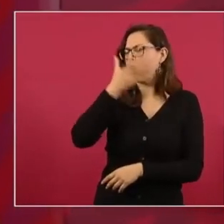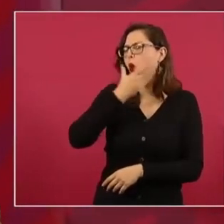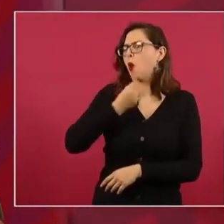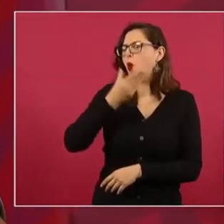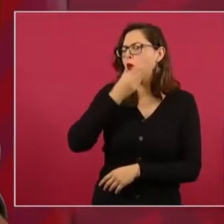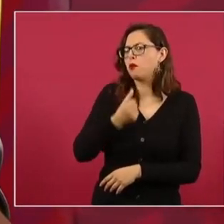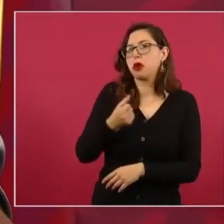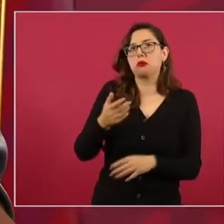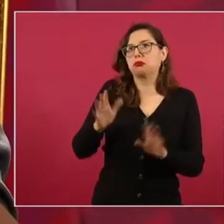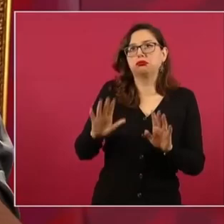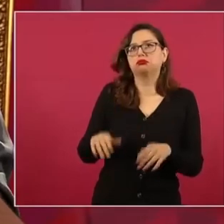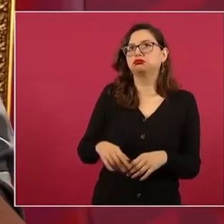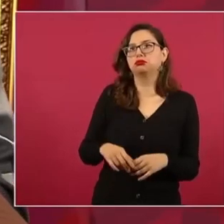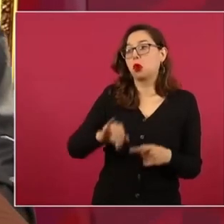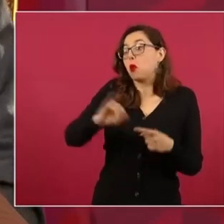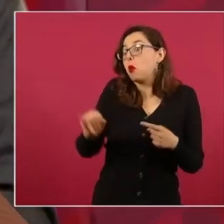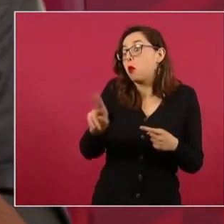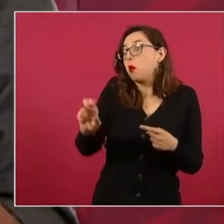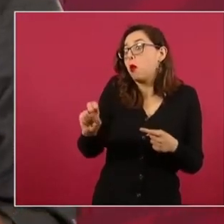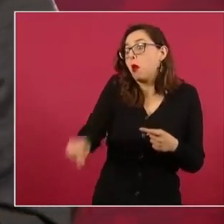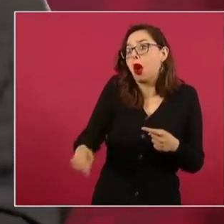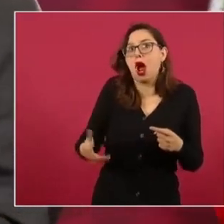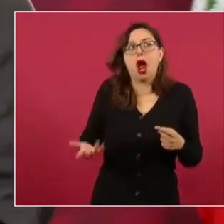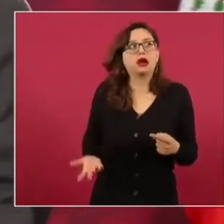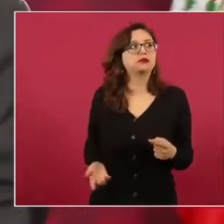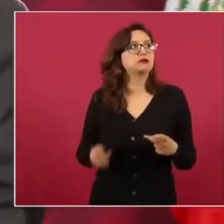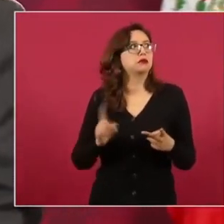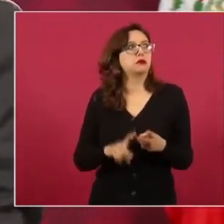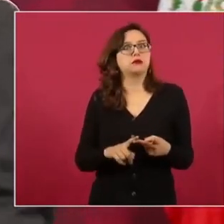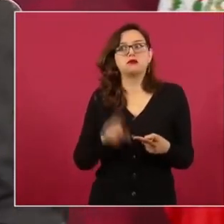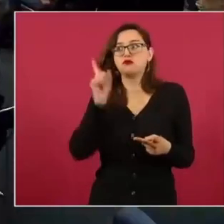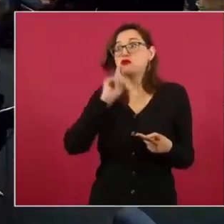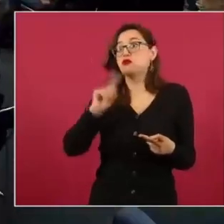Francisca Domínguez?